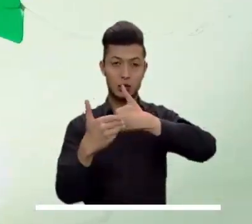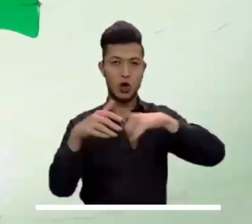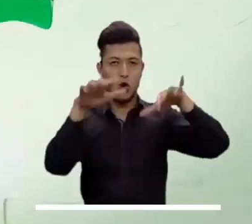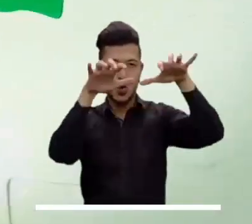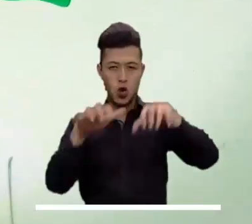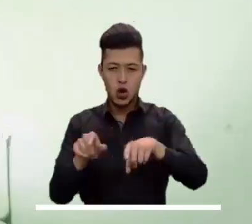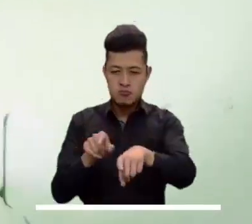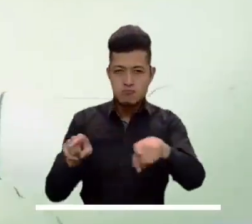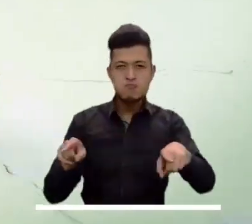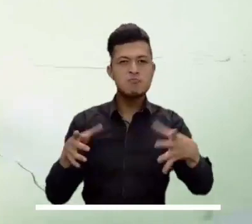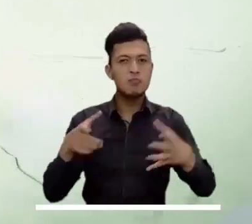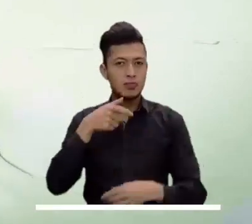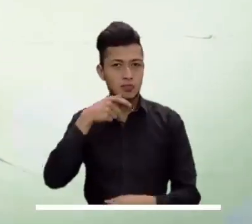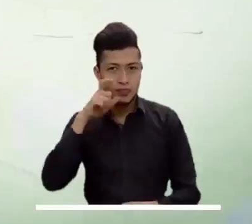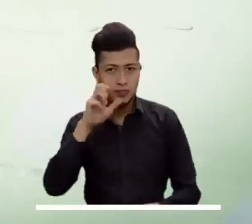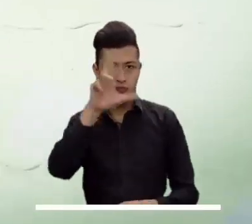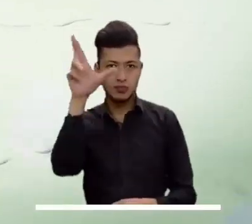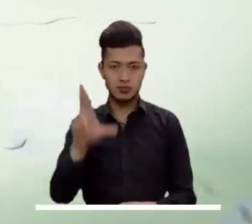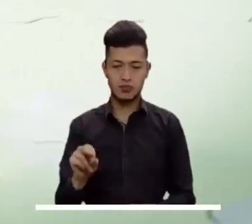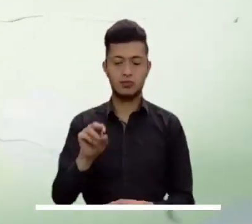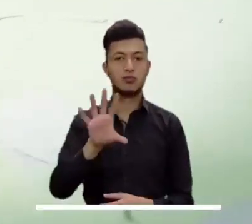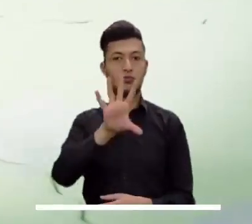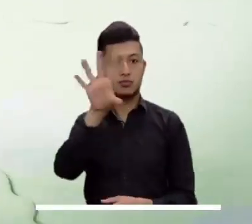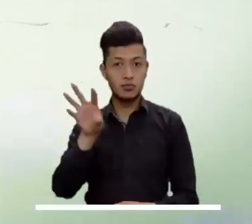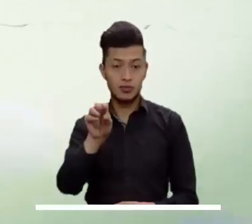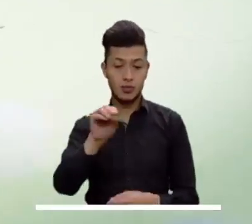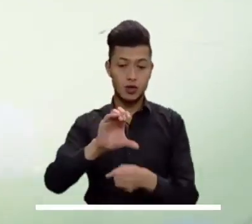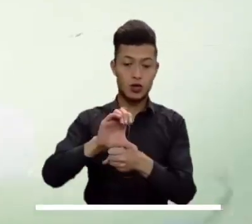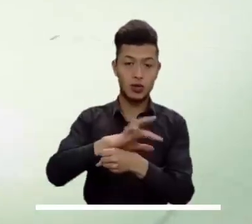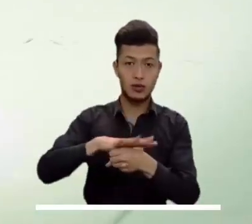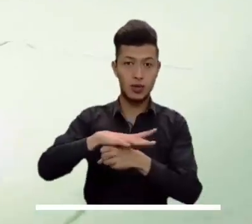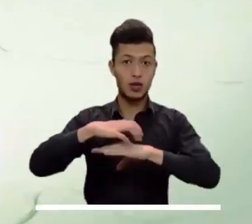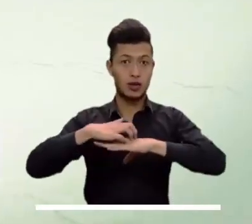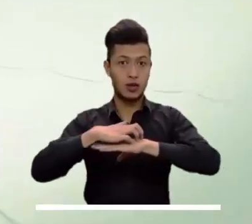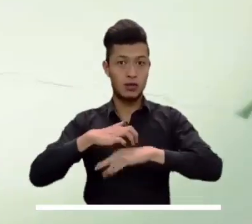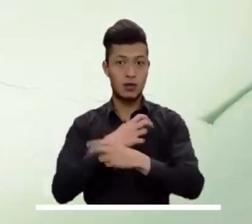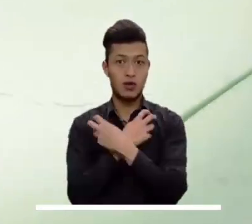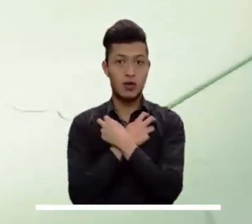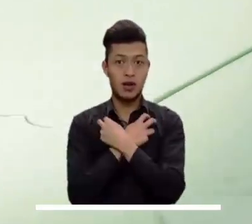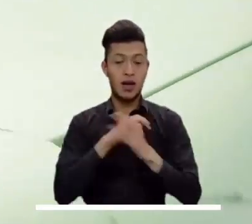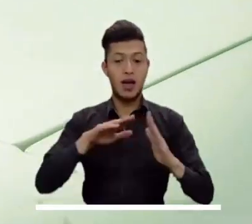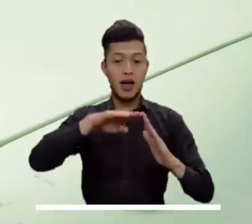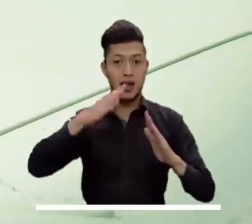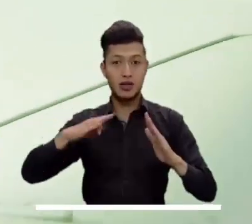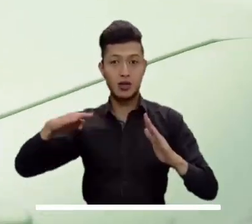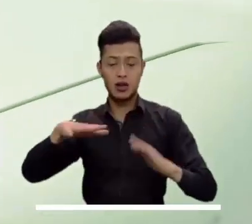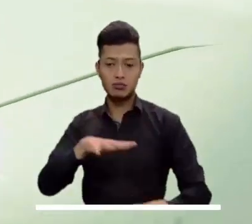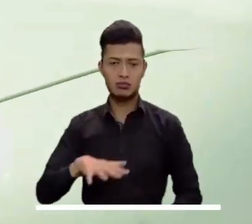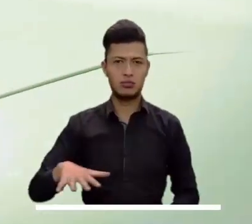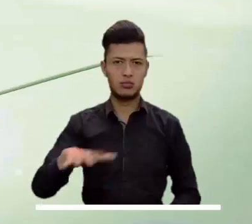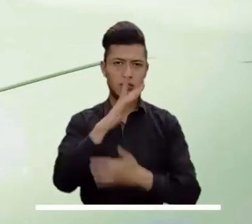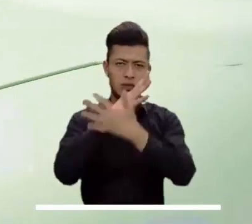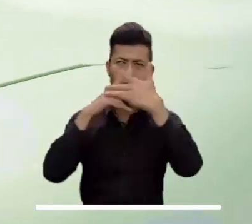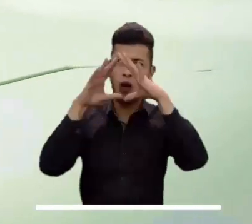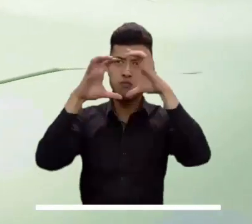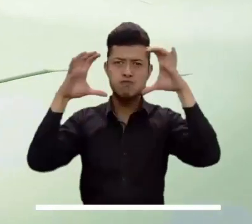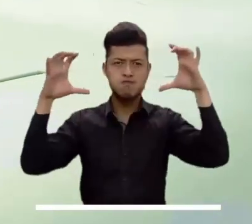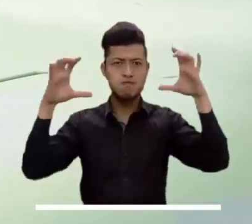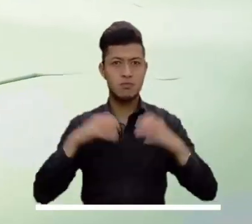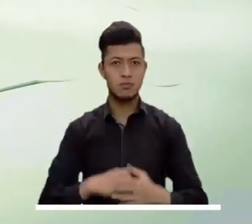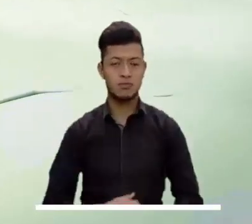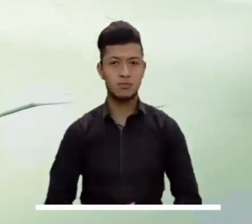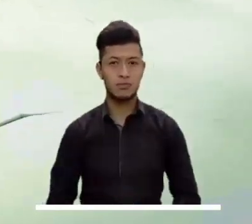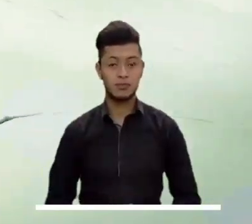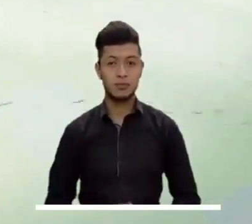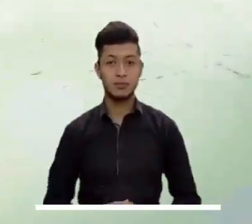En el centro del país las lluvias caerán en Caldas, Luzaralda, Quindío, Cundinamarca, Tolima, Huila y Antioquia. El